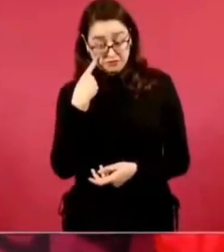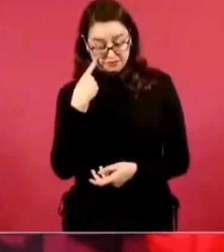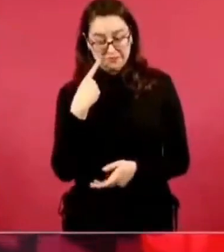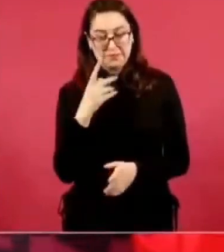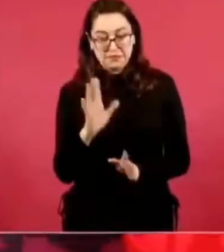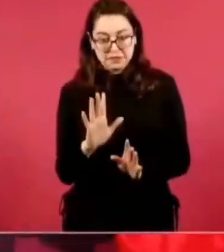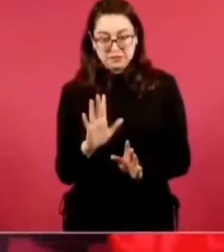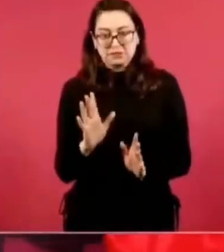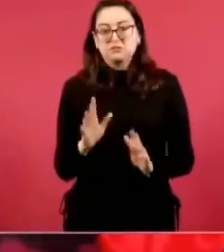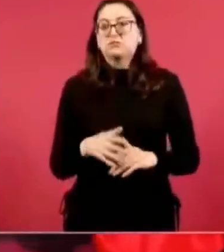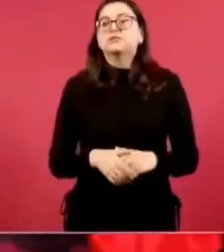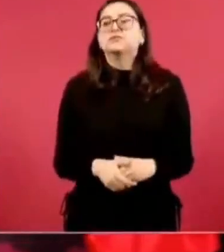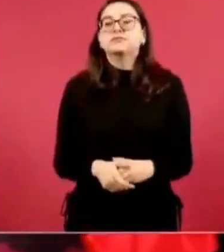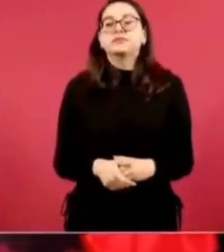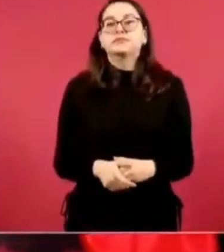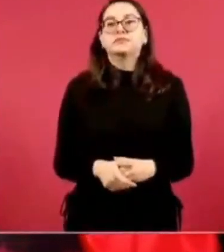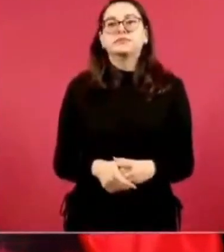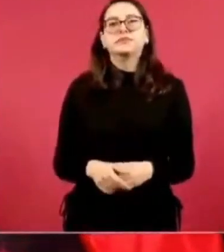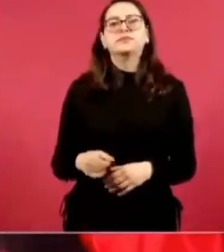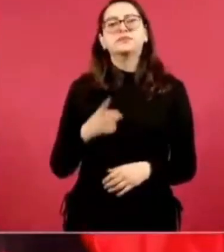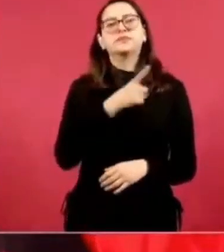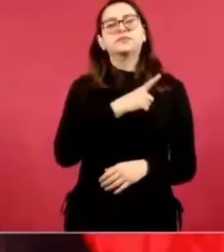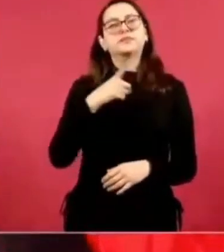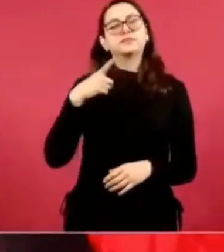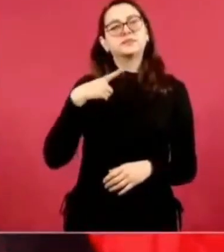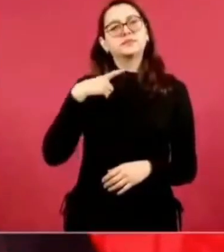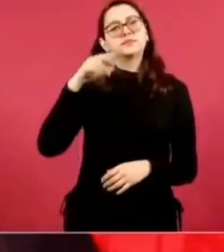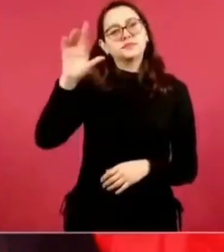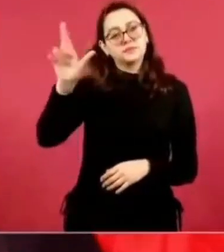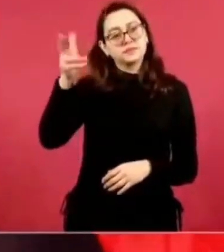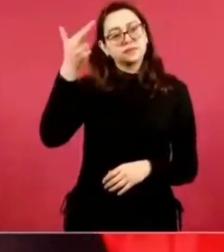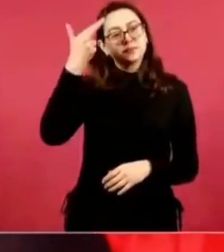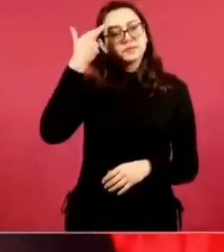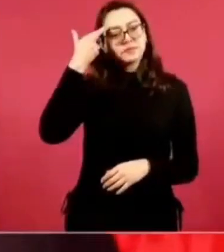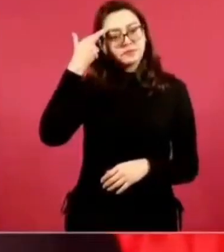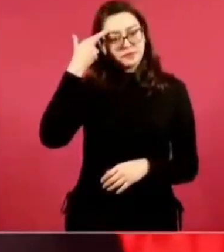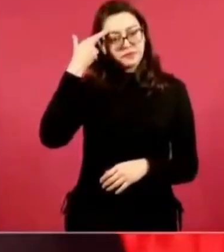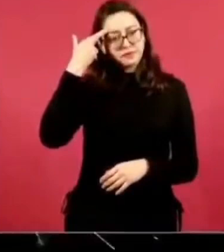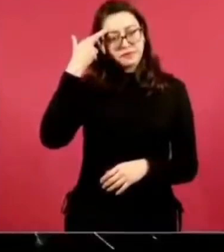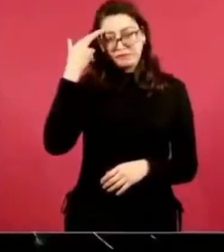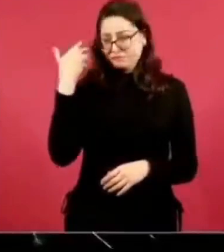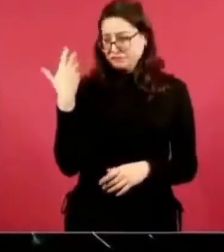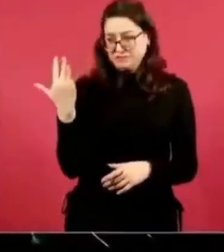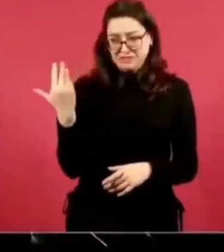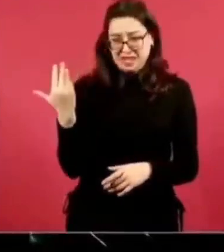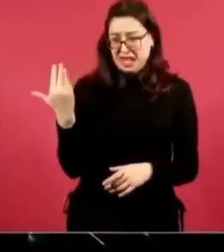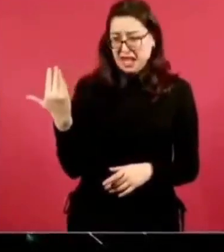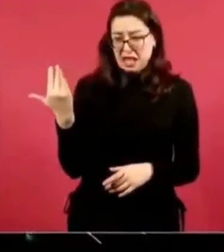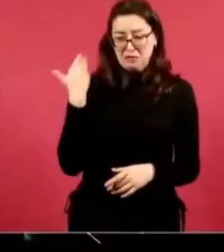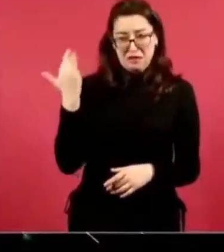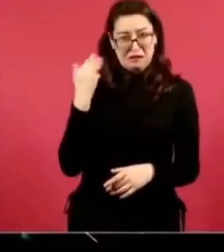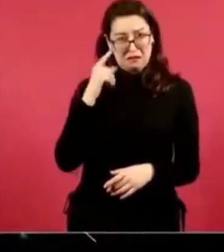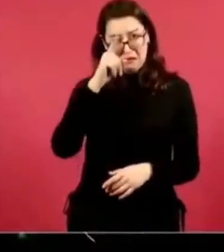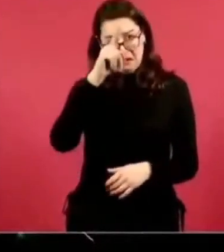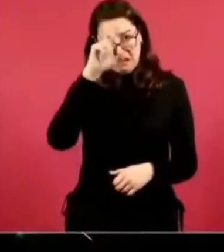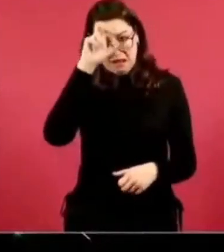nada más de recordar lo que sucedió hace poco en Europa,